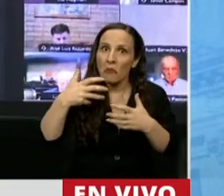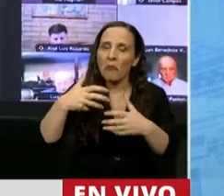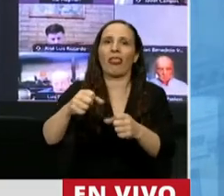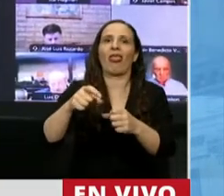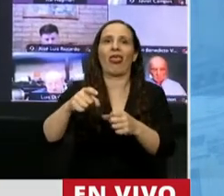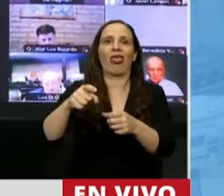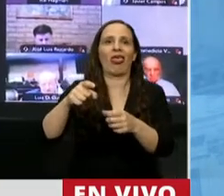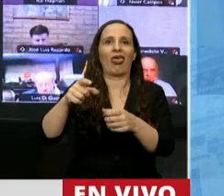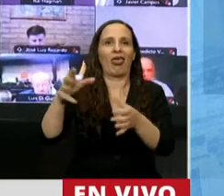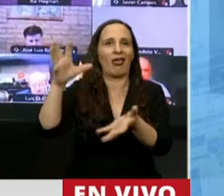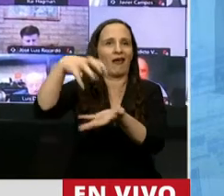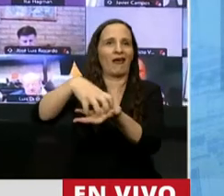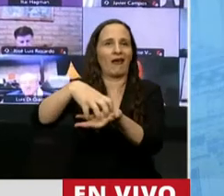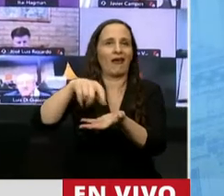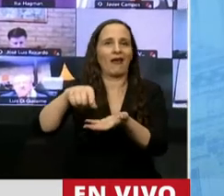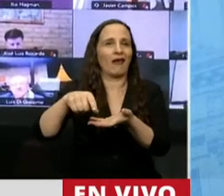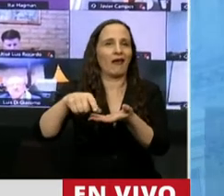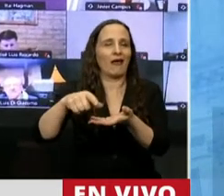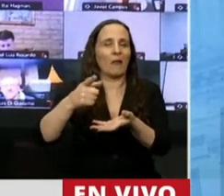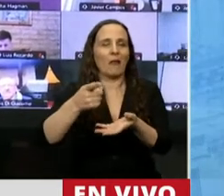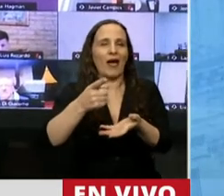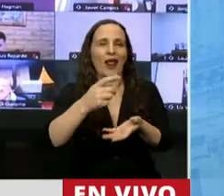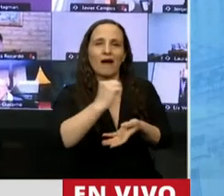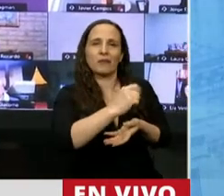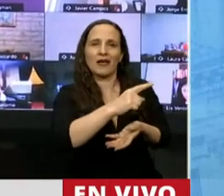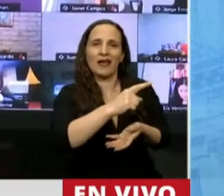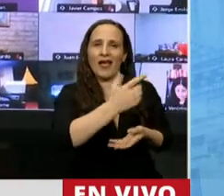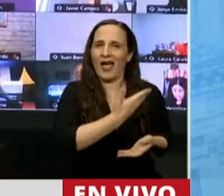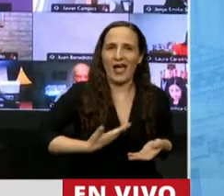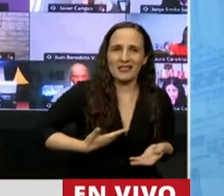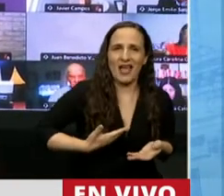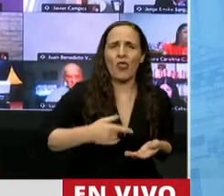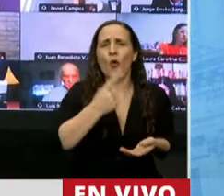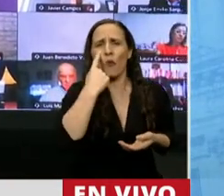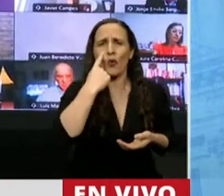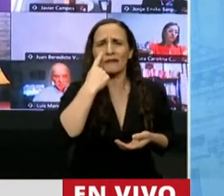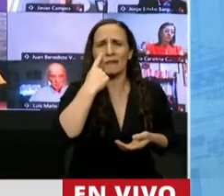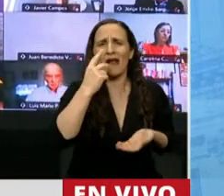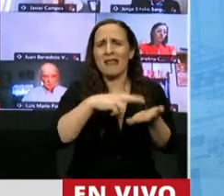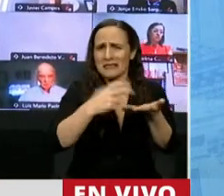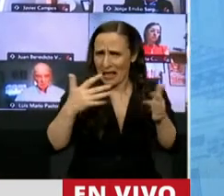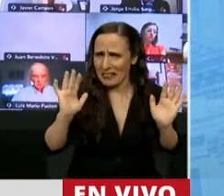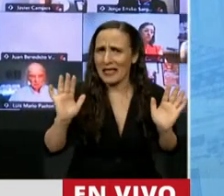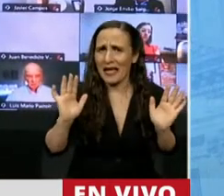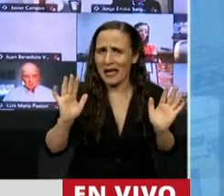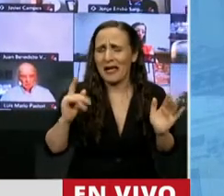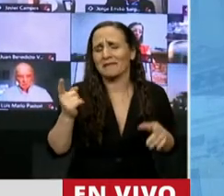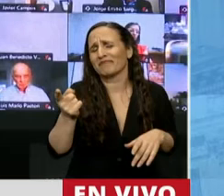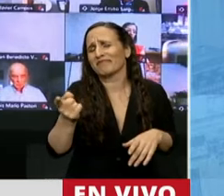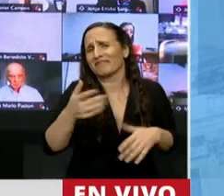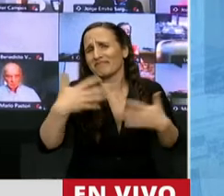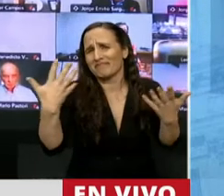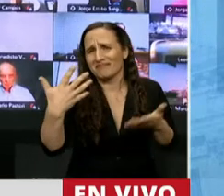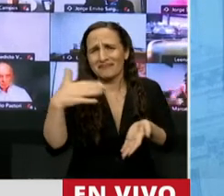destinada a defraudar al Estado y probablemente a la Municipalidad de Salta en centenares de millones de